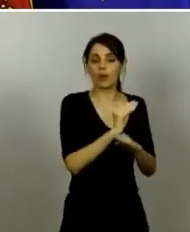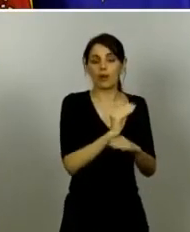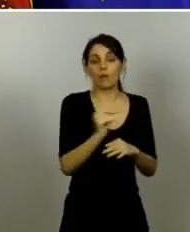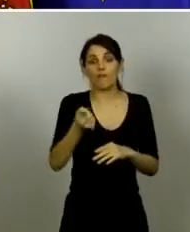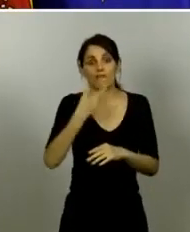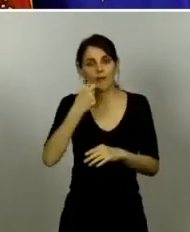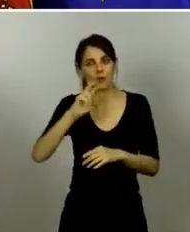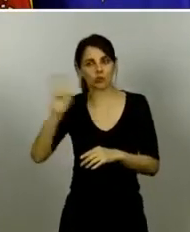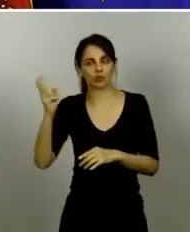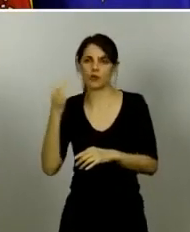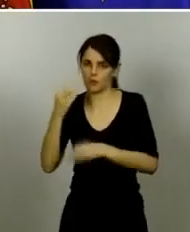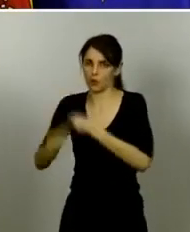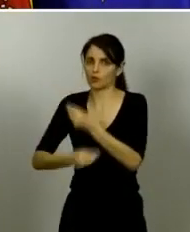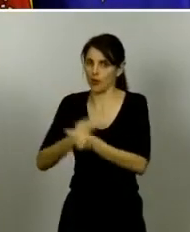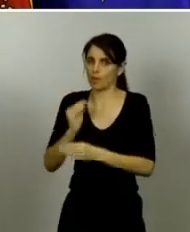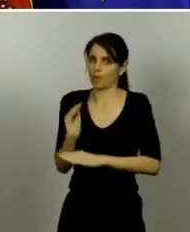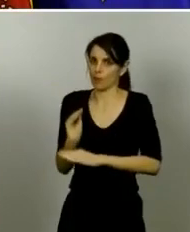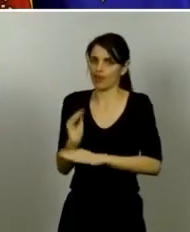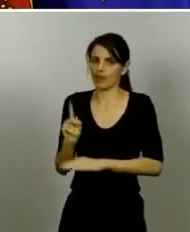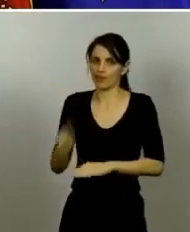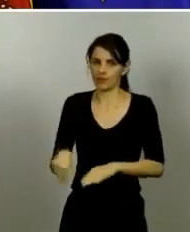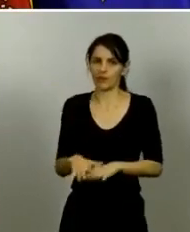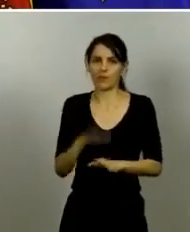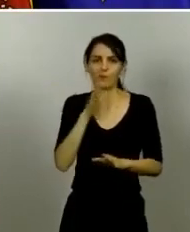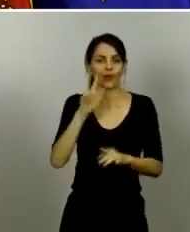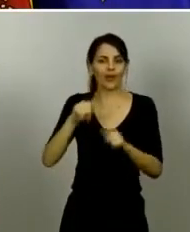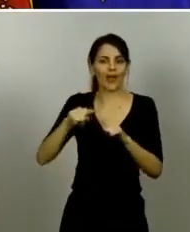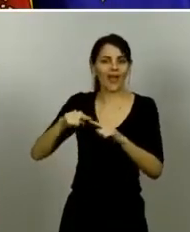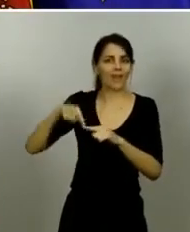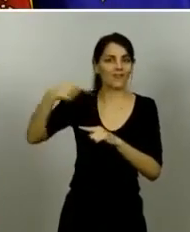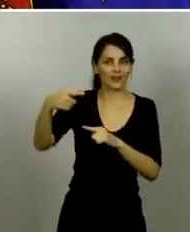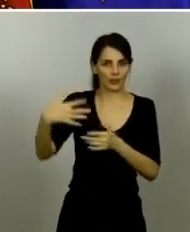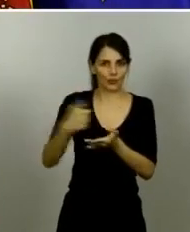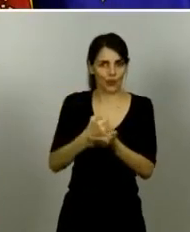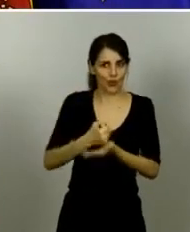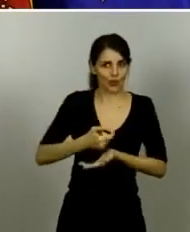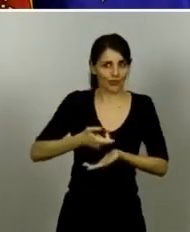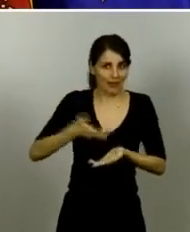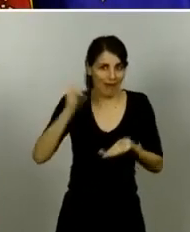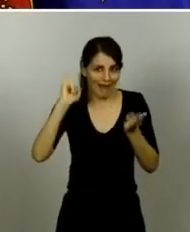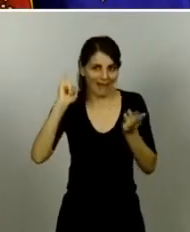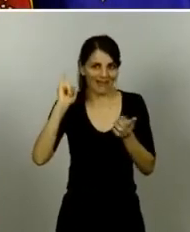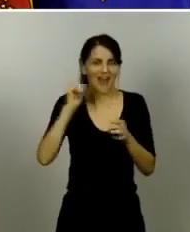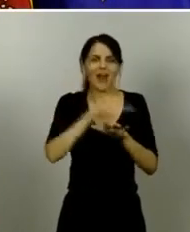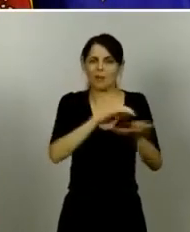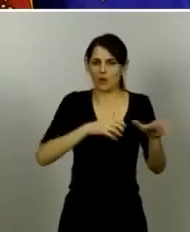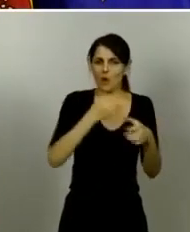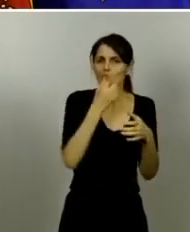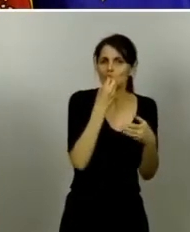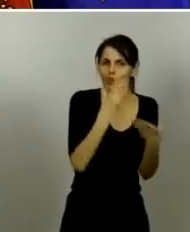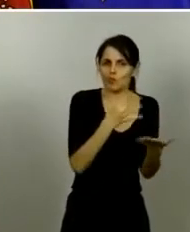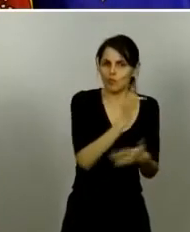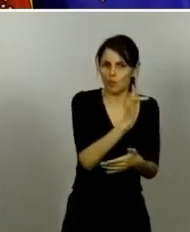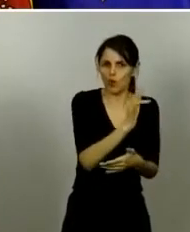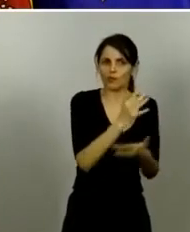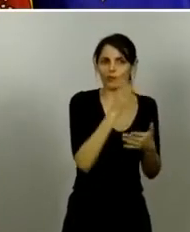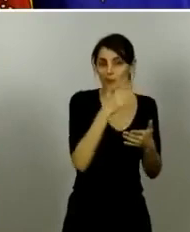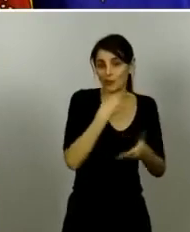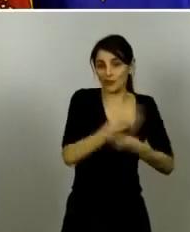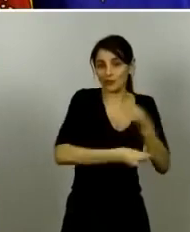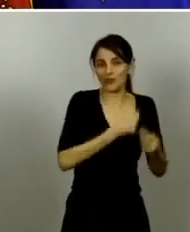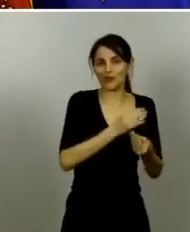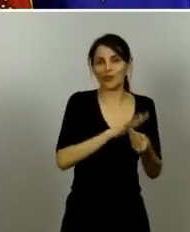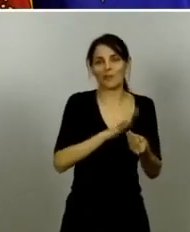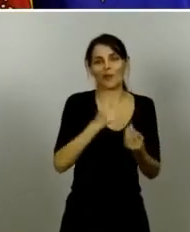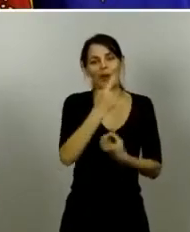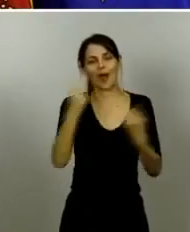todos tienen algún tipo de efecto en general buenos por eso se utilizan pero algunos de ellos tienen además efectos secundarios que se deben de valorar